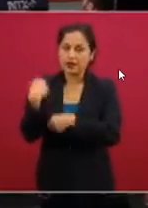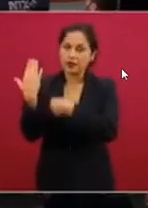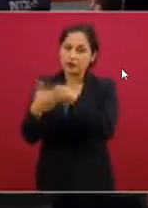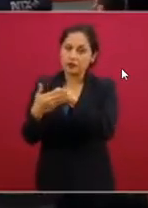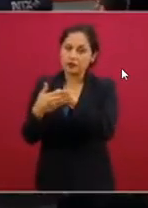presidente.